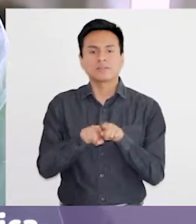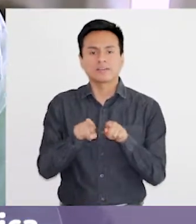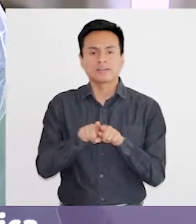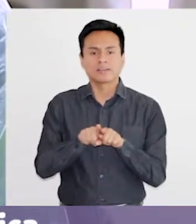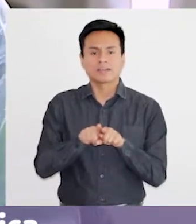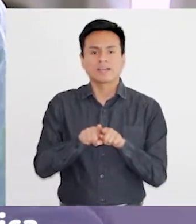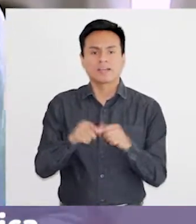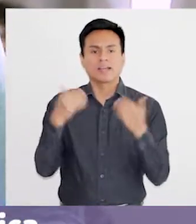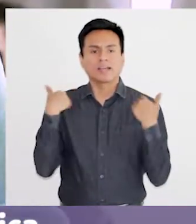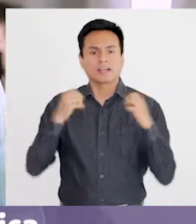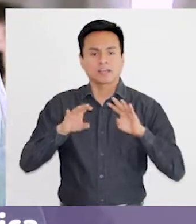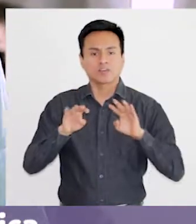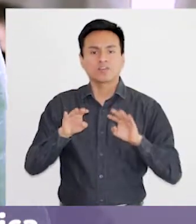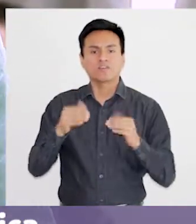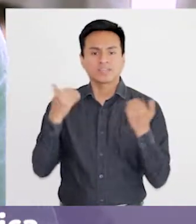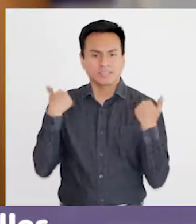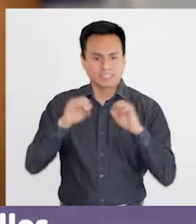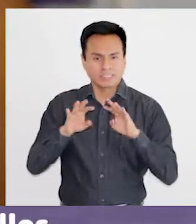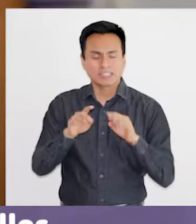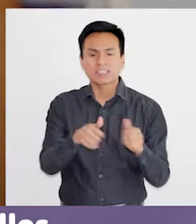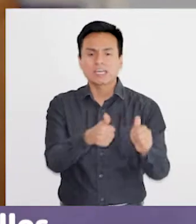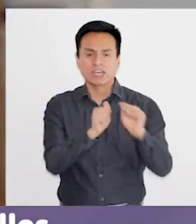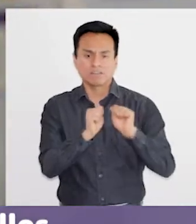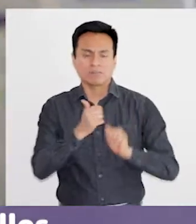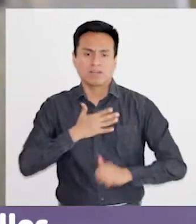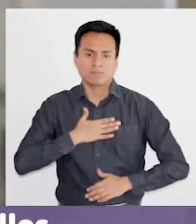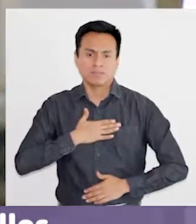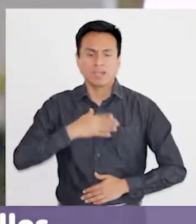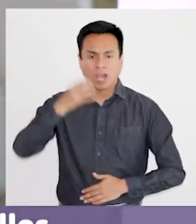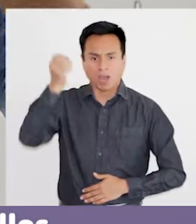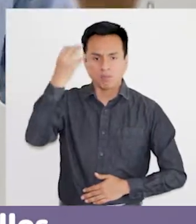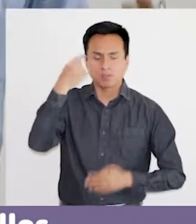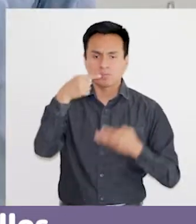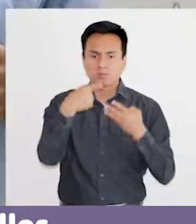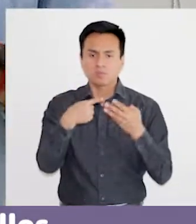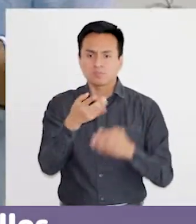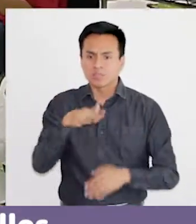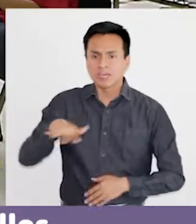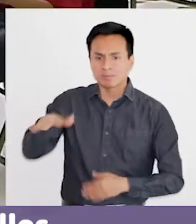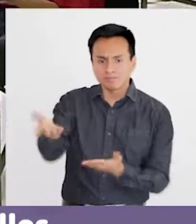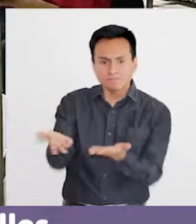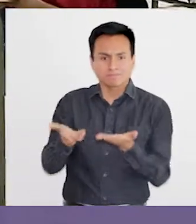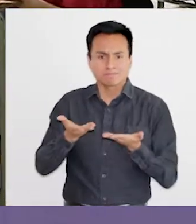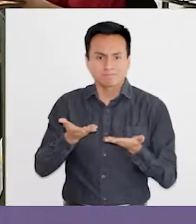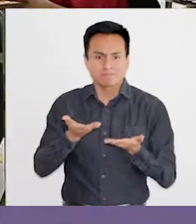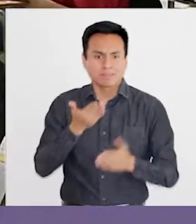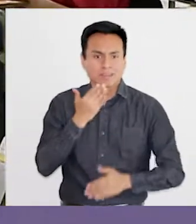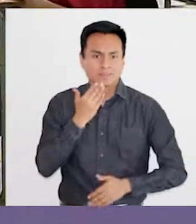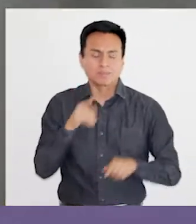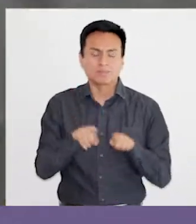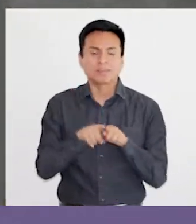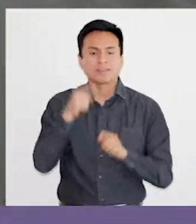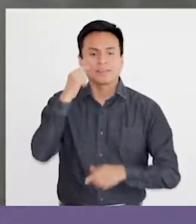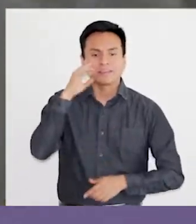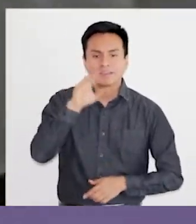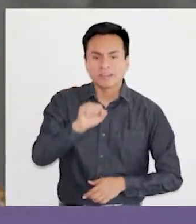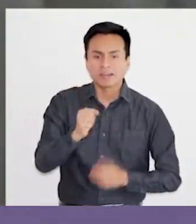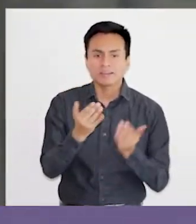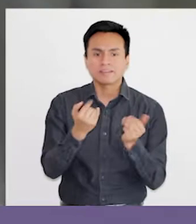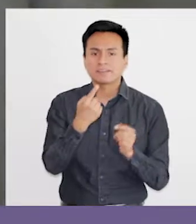es hacer clases de educación física. Para mí ha sido un desafío, he aprendido mucho de ellos y también es como